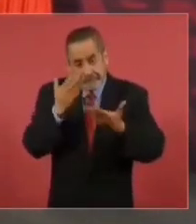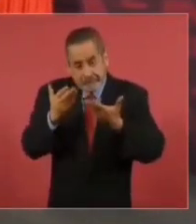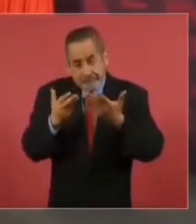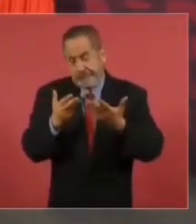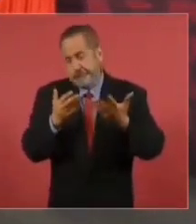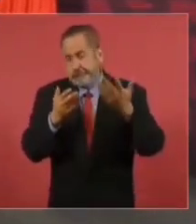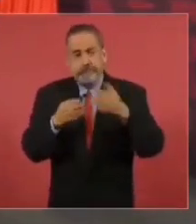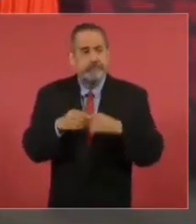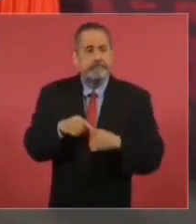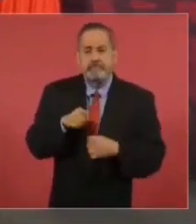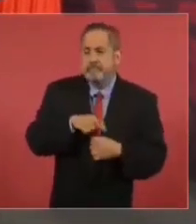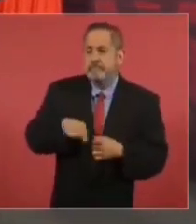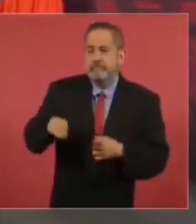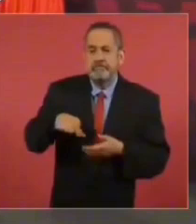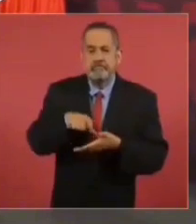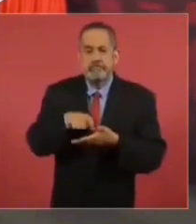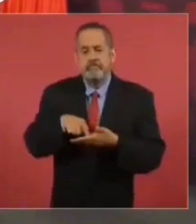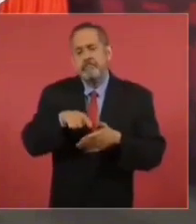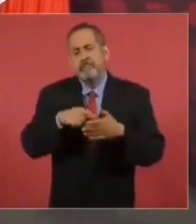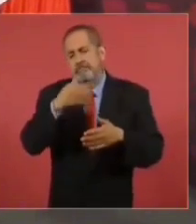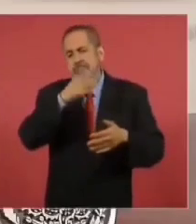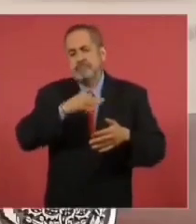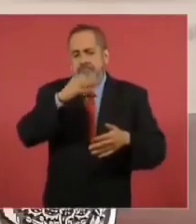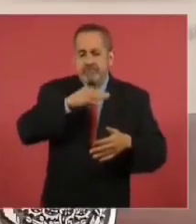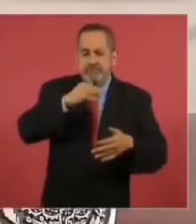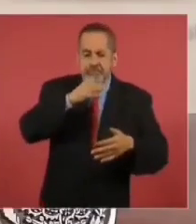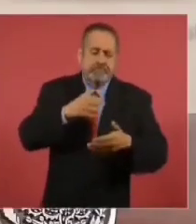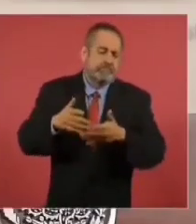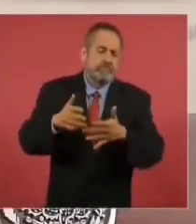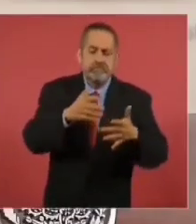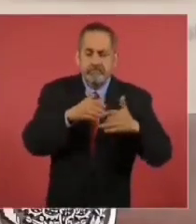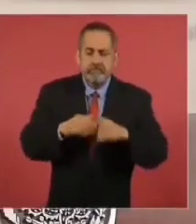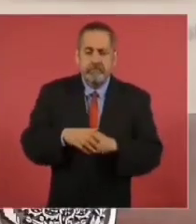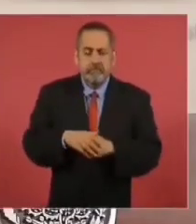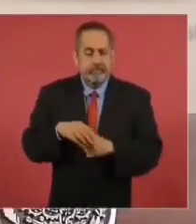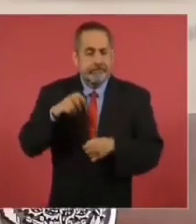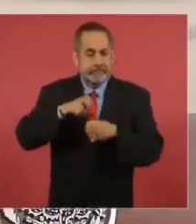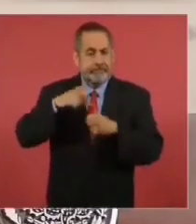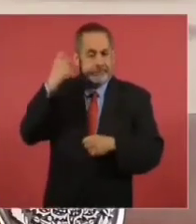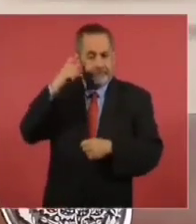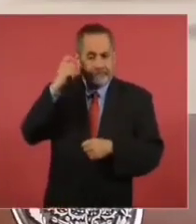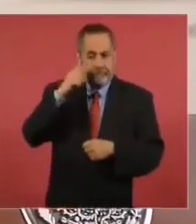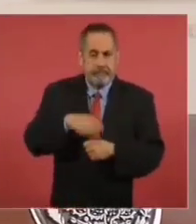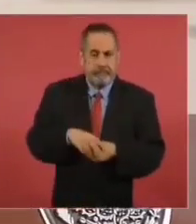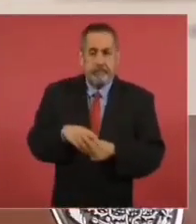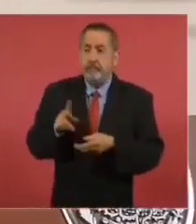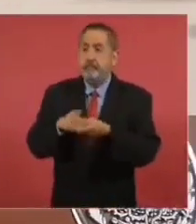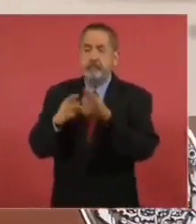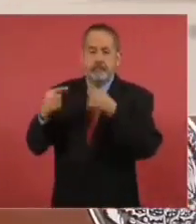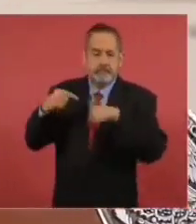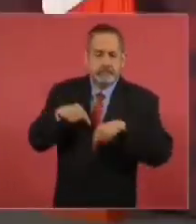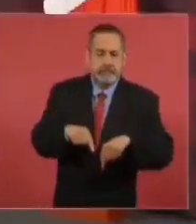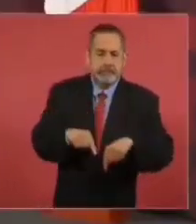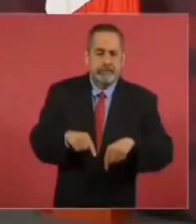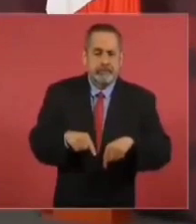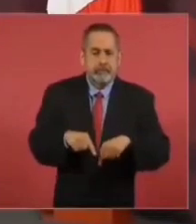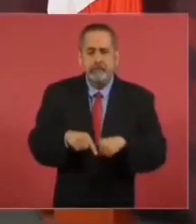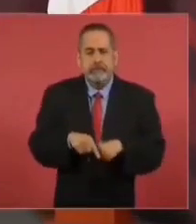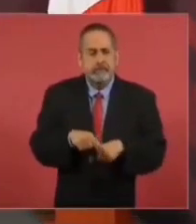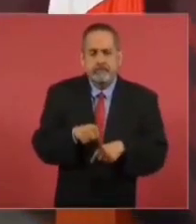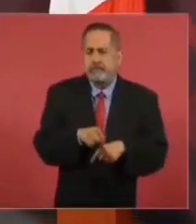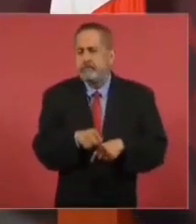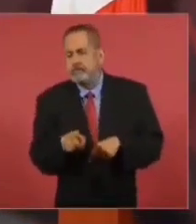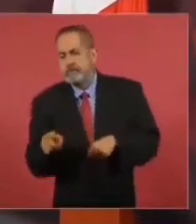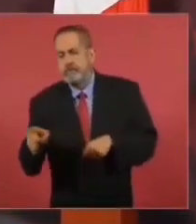fueron a unas fiestas a Querétaro y de regreso. Pasaron creo